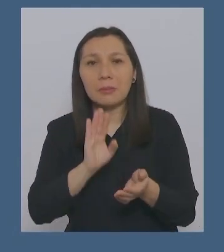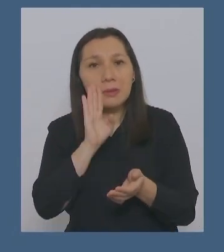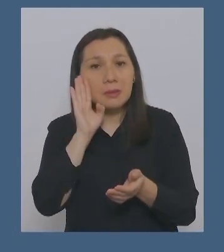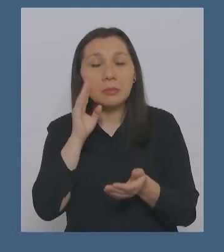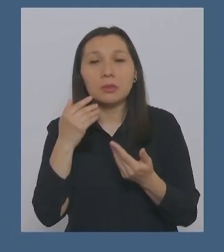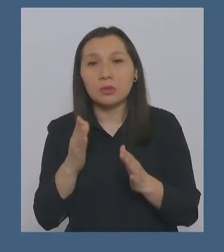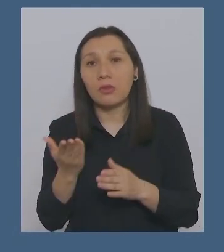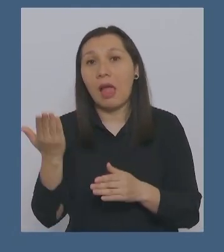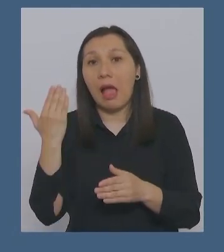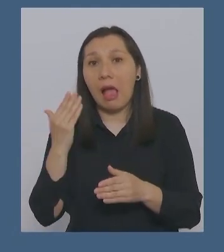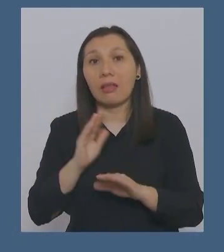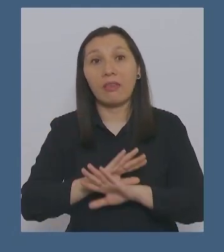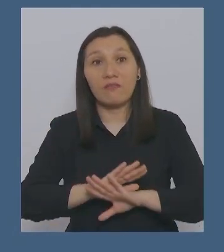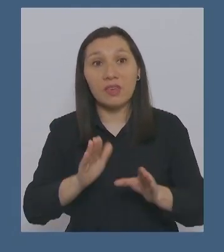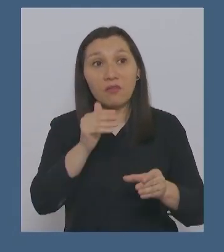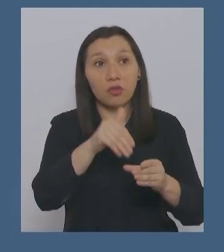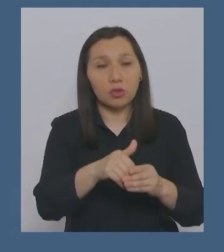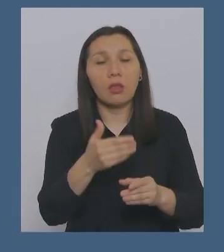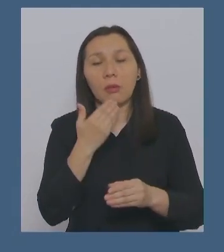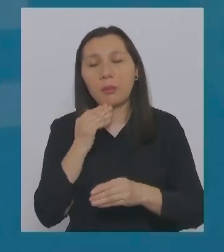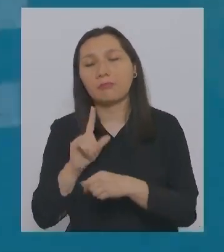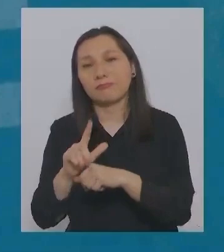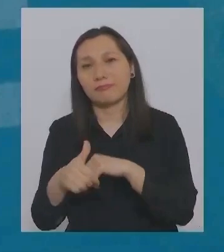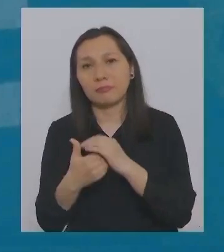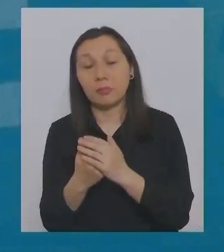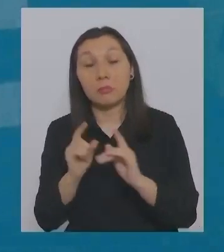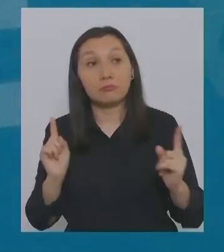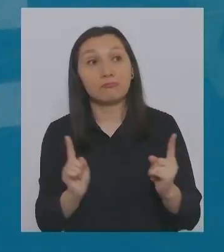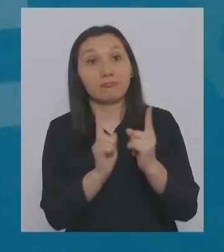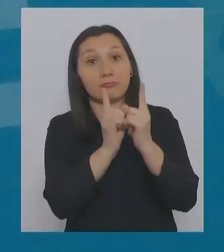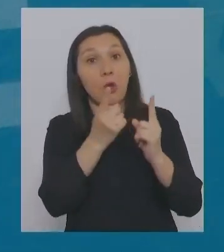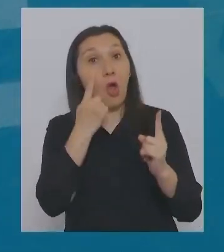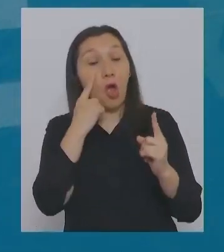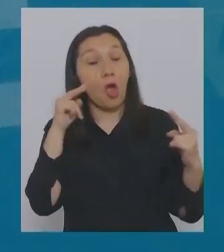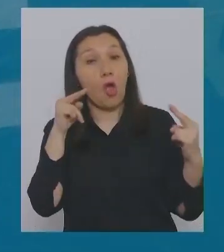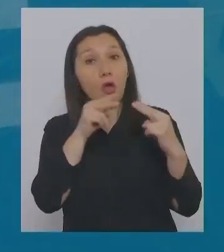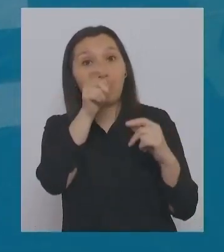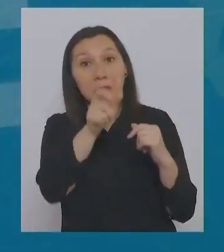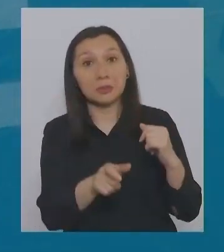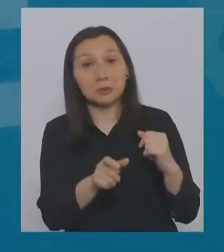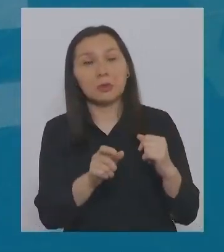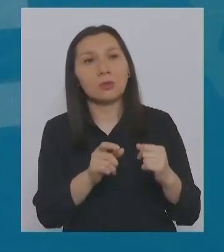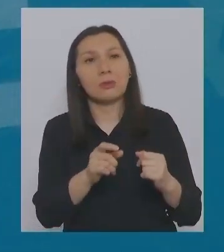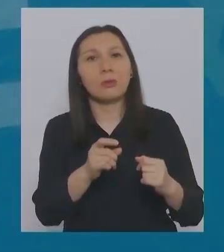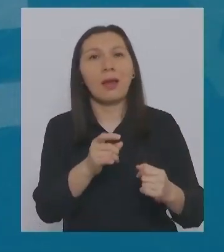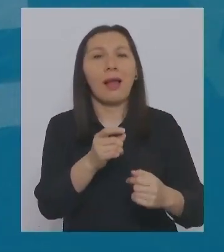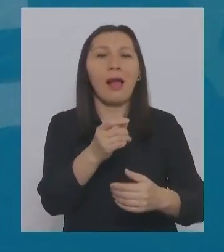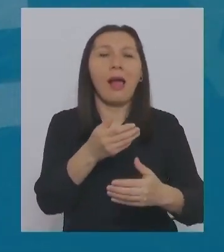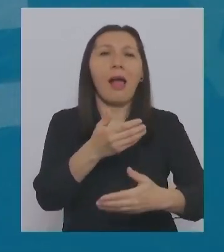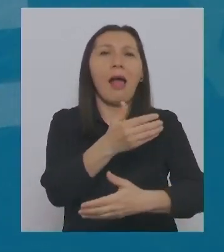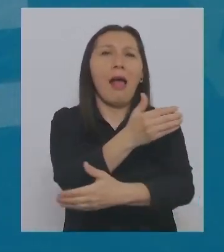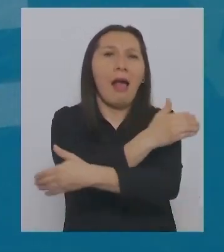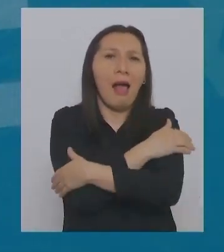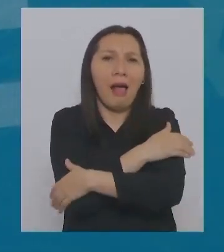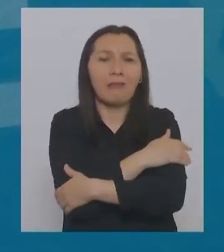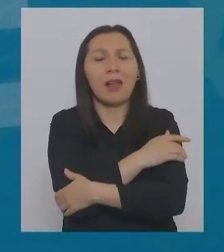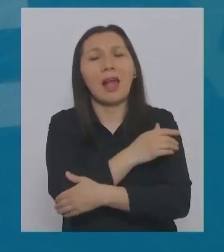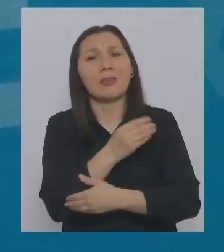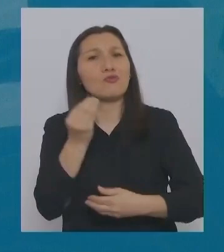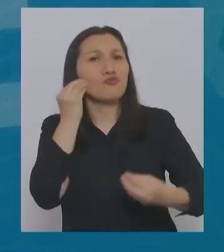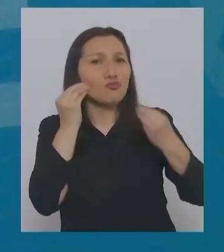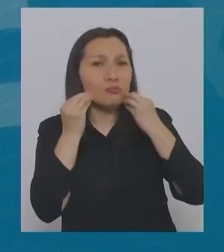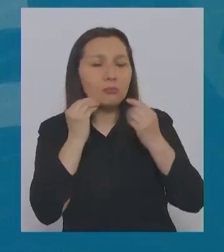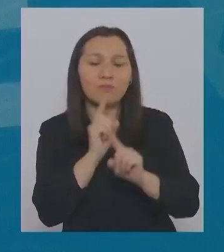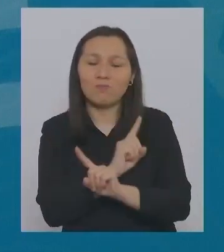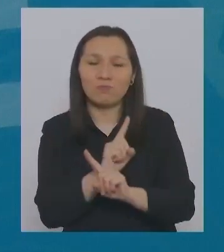Ya lo dije antes y después de votar. Si te encuentras con alguien conocido, evita saludarlo de abrazo y beso, porque